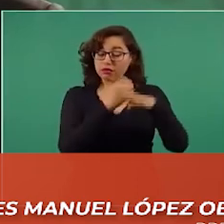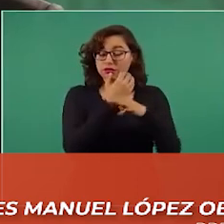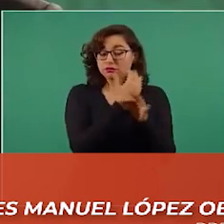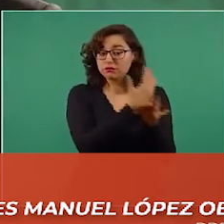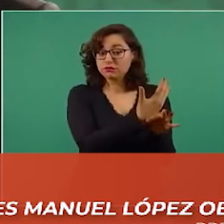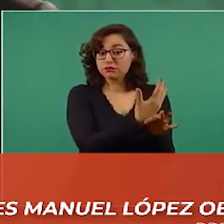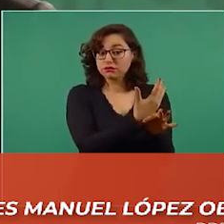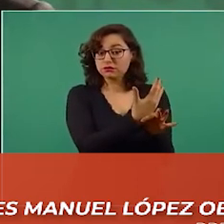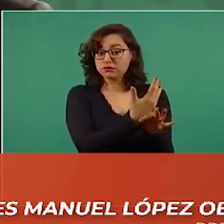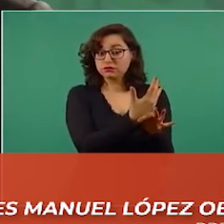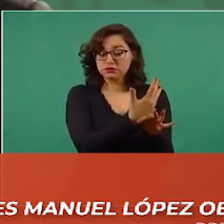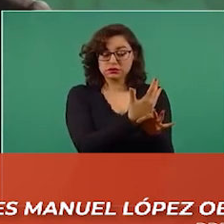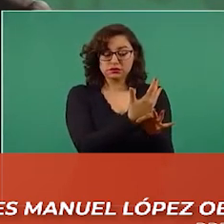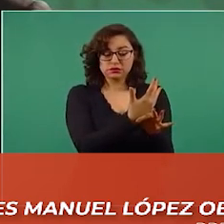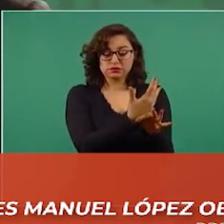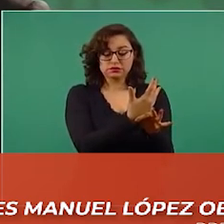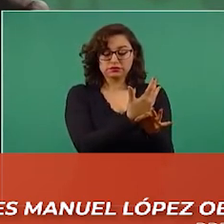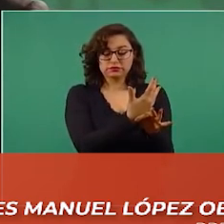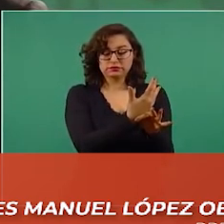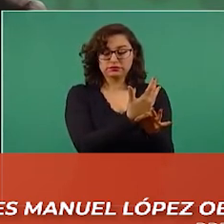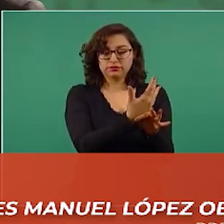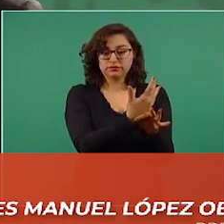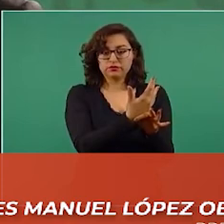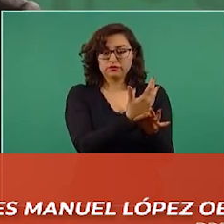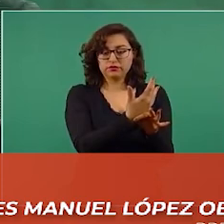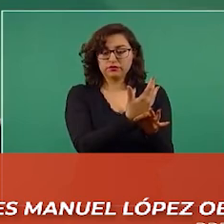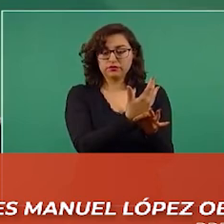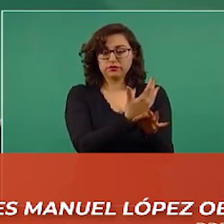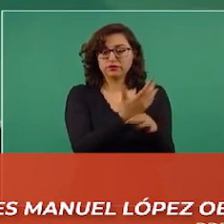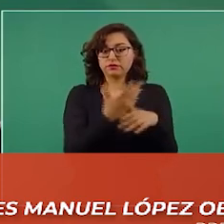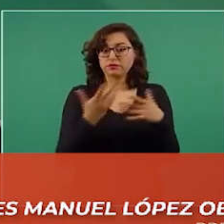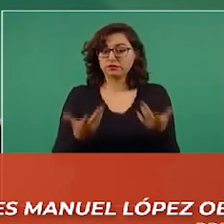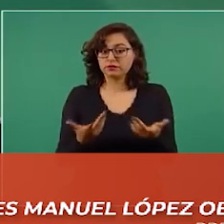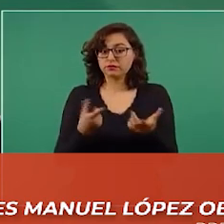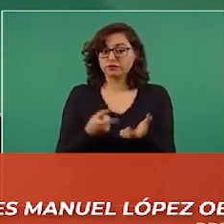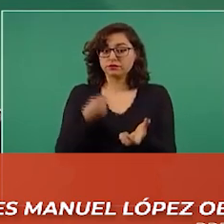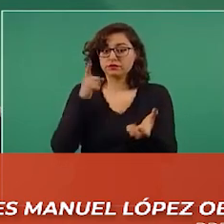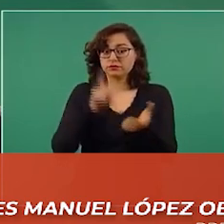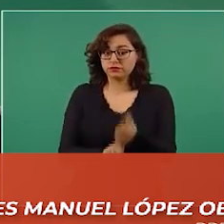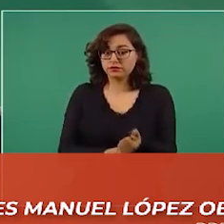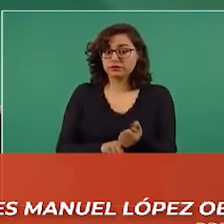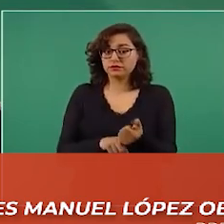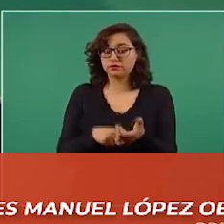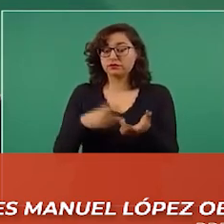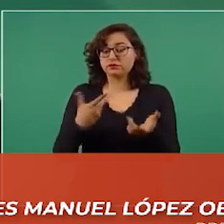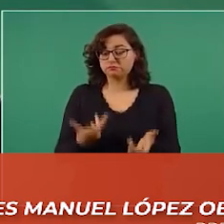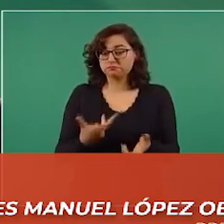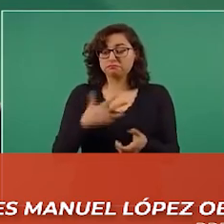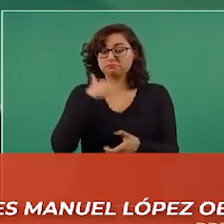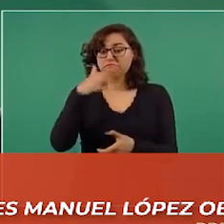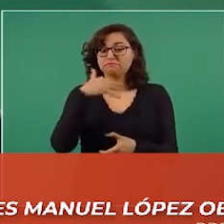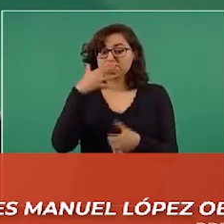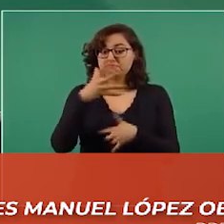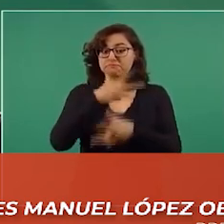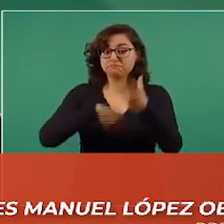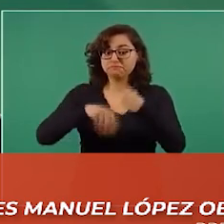al gobierno de México que están llevando a cabo una investigación de lavado de dinero